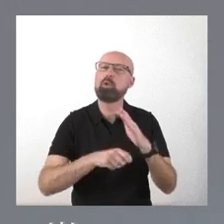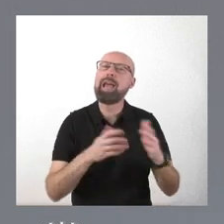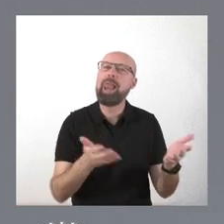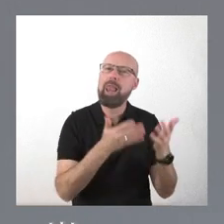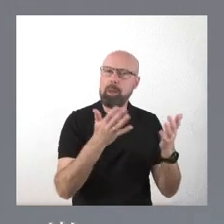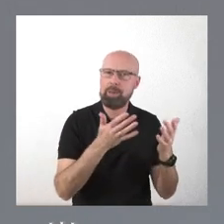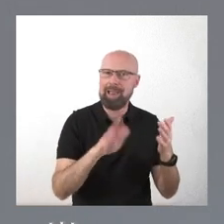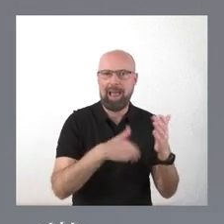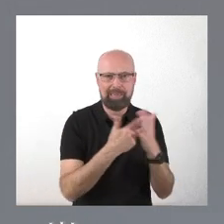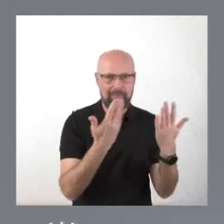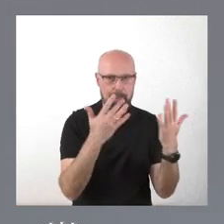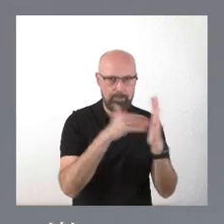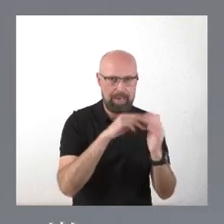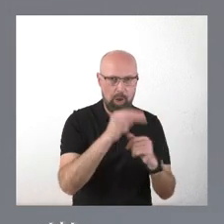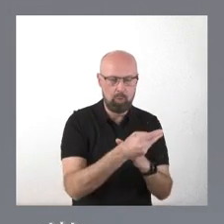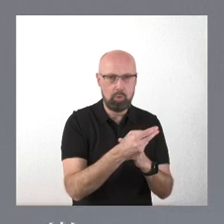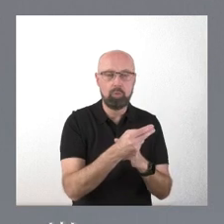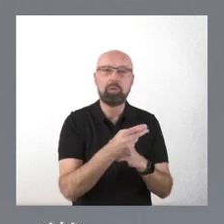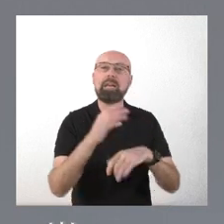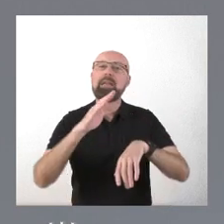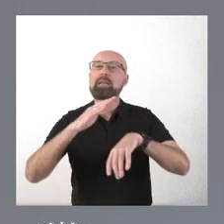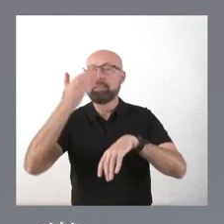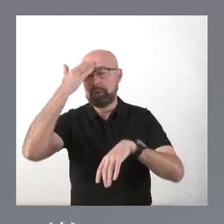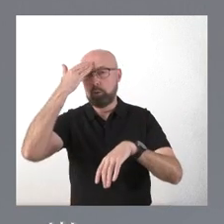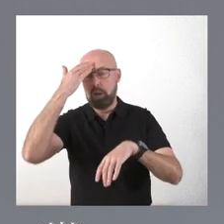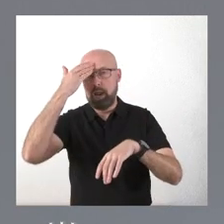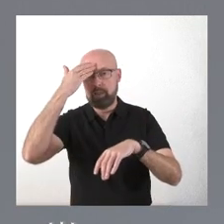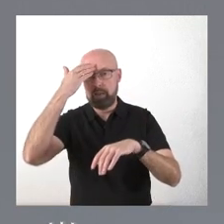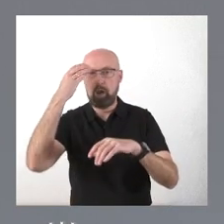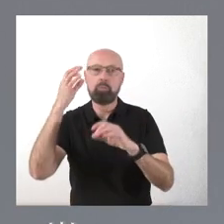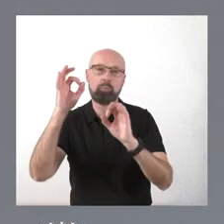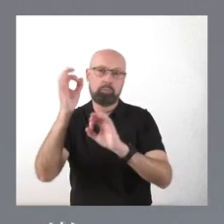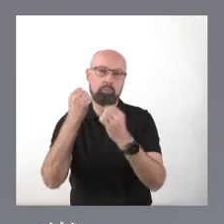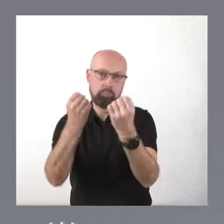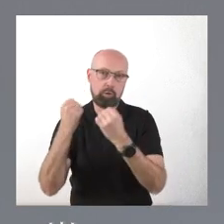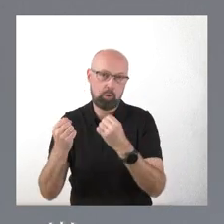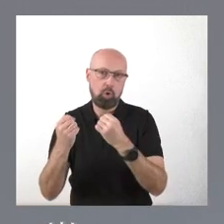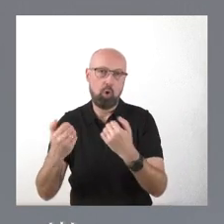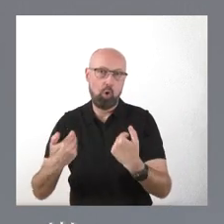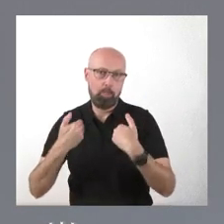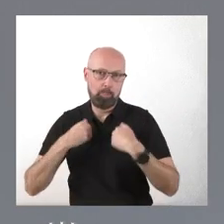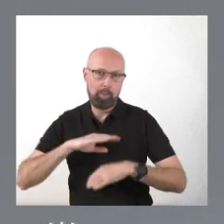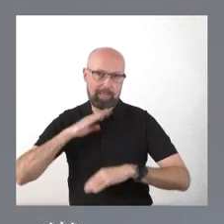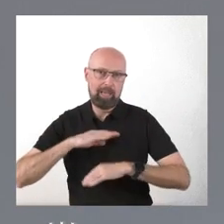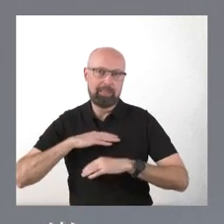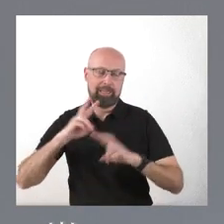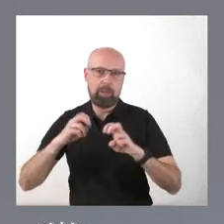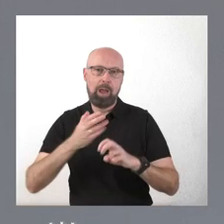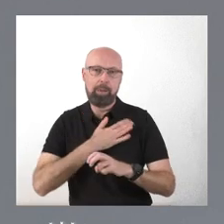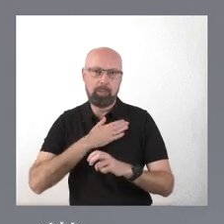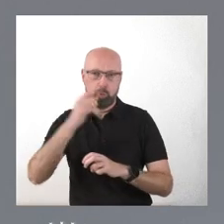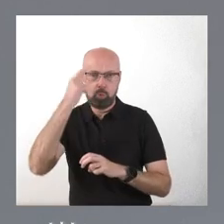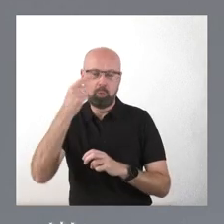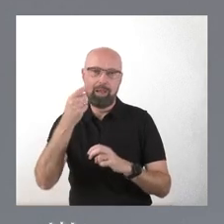titular del órgano directivo central competente en materia de patrimonio cultural, las multas entre 10.001